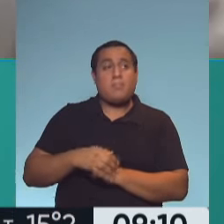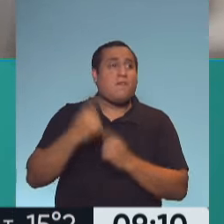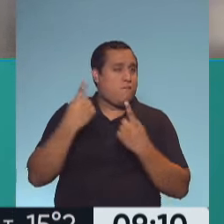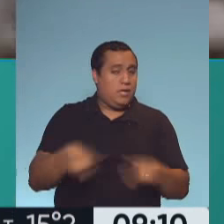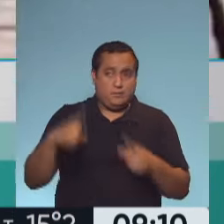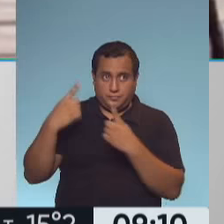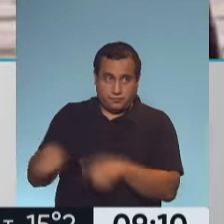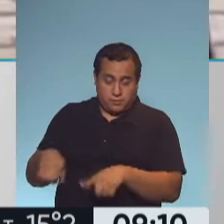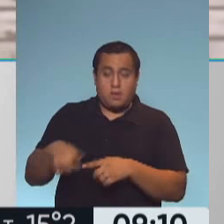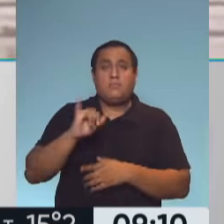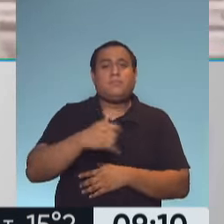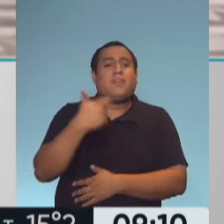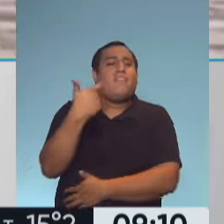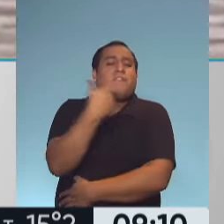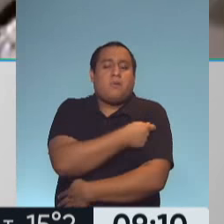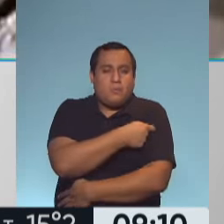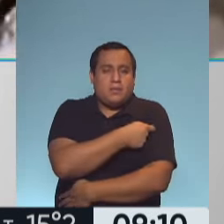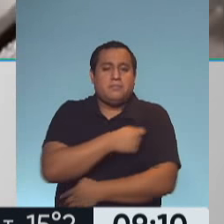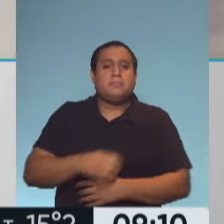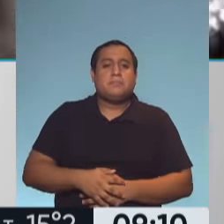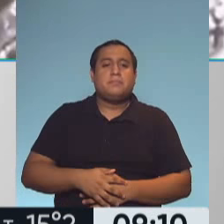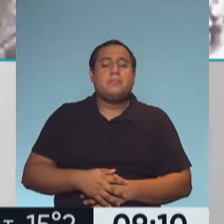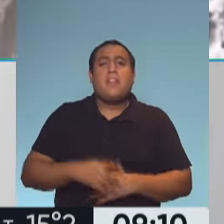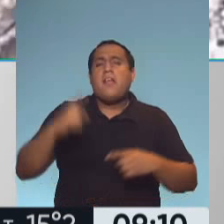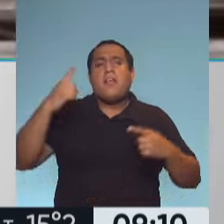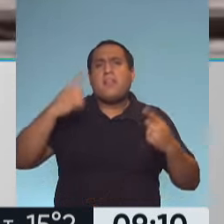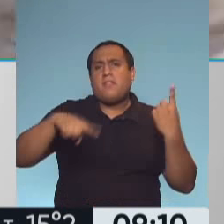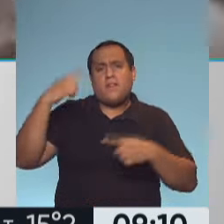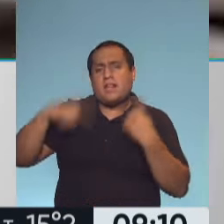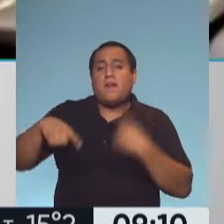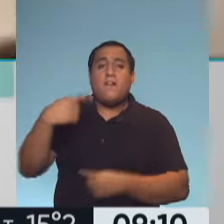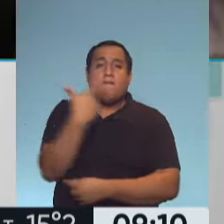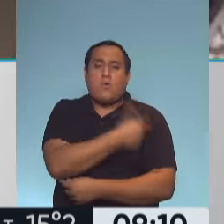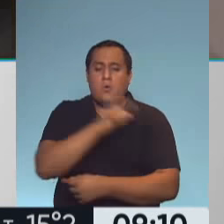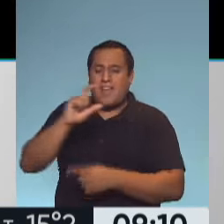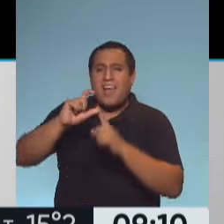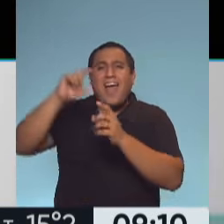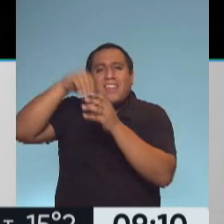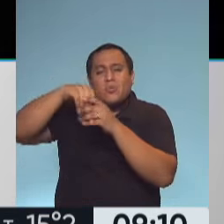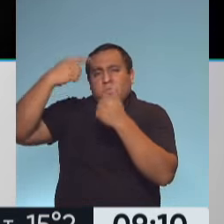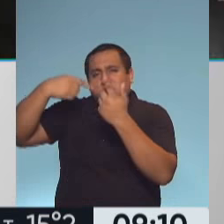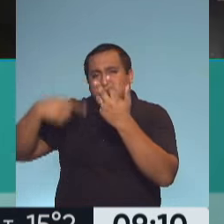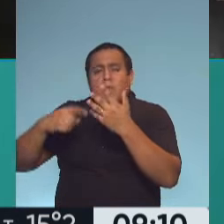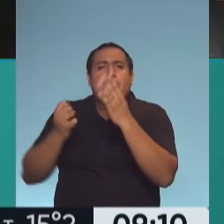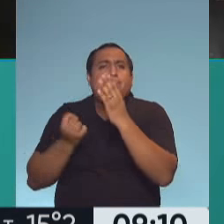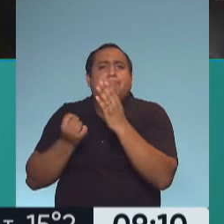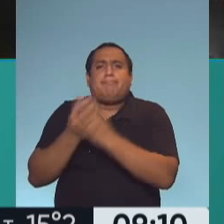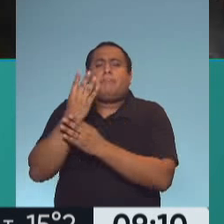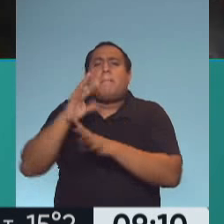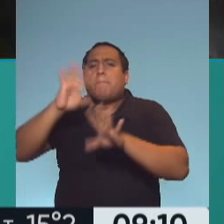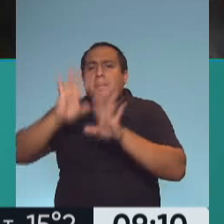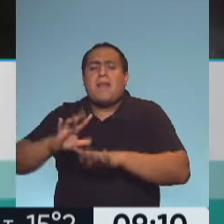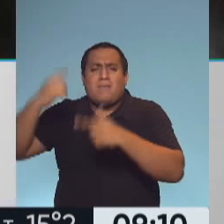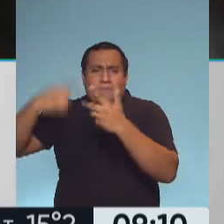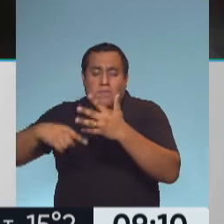Totalmente. Hay vacunas en las que se, digamos, hay diferentes, cada vacuna tiene su composición, se hace a su manera, se prueba